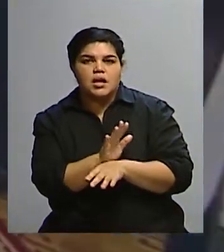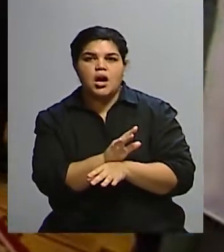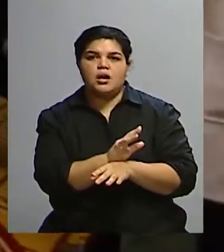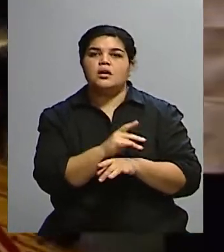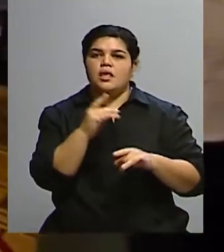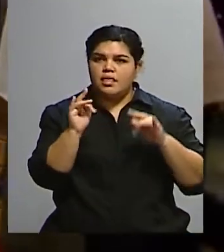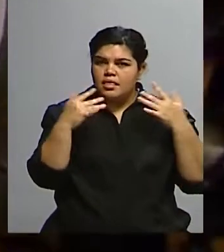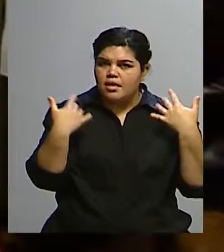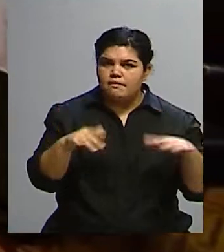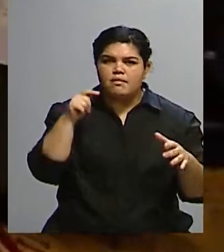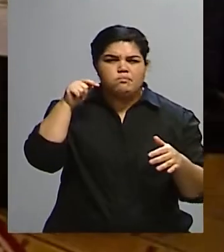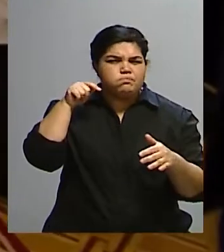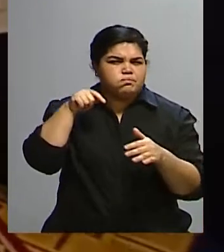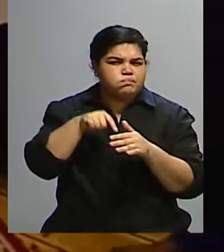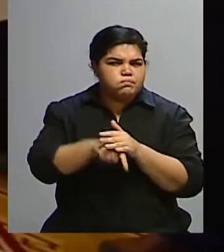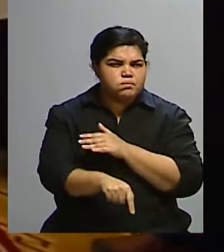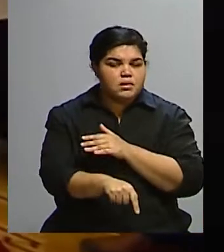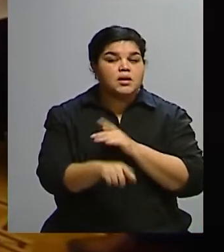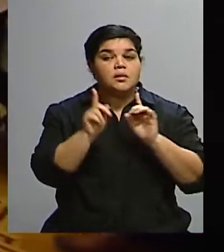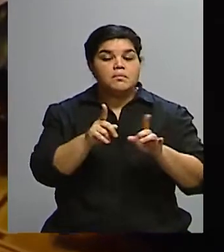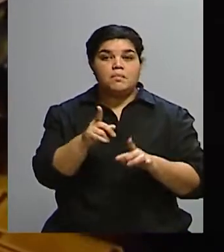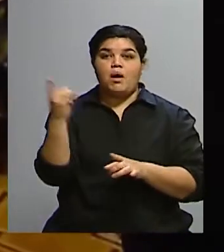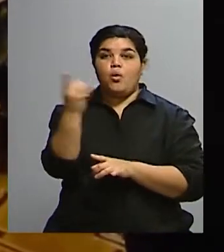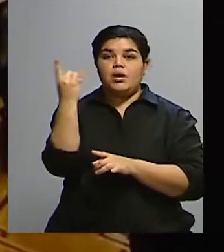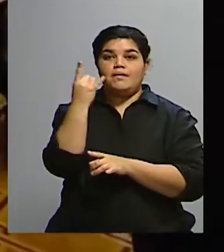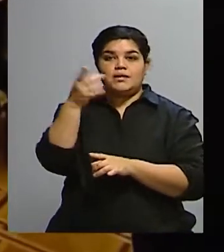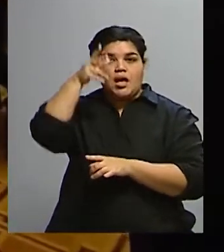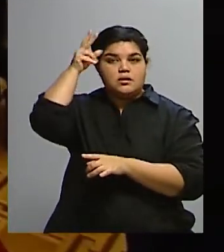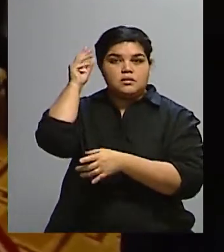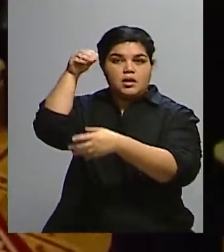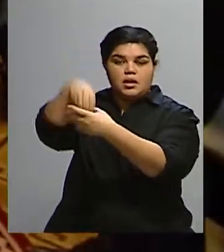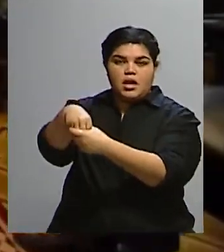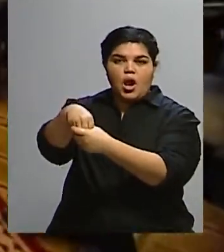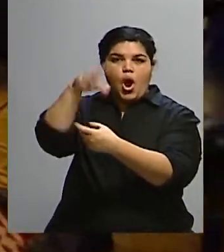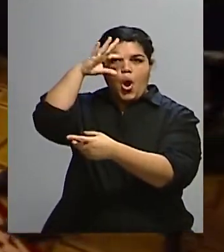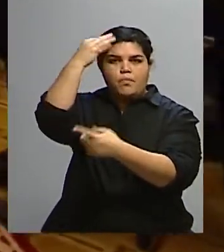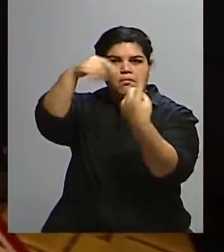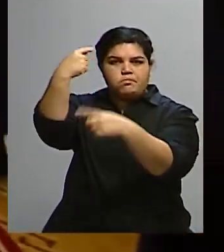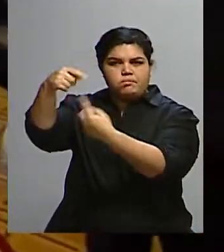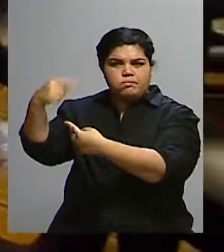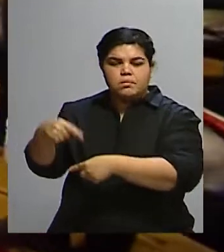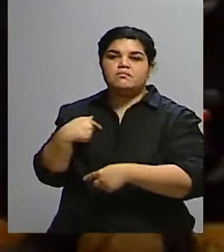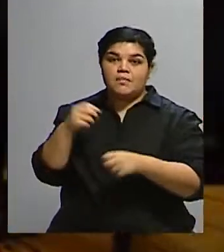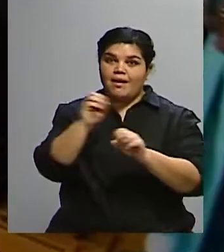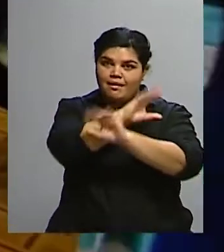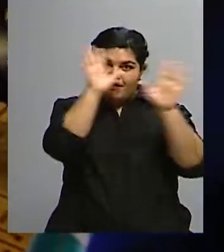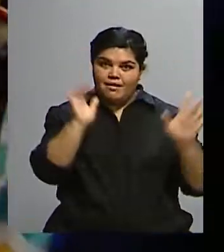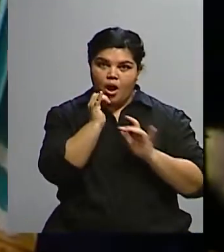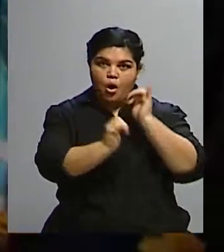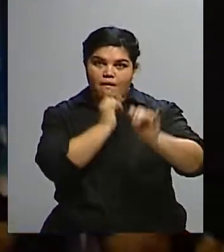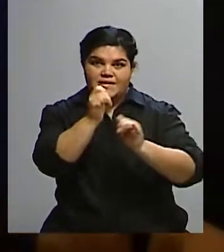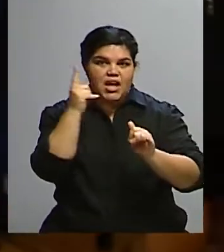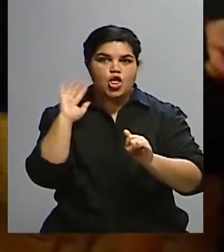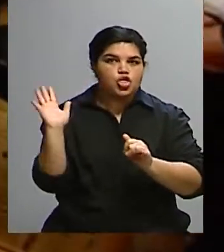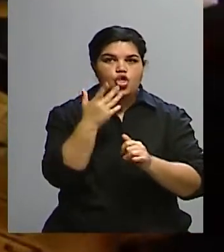diferentes visiones. Por lo tanto, en la propia Universidad de Chile hay muchas visiones distintas y yo quisiera eso dejarlo claro para que no después,